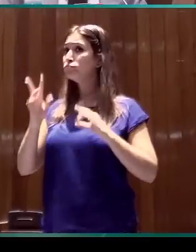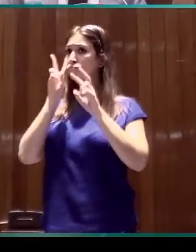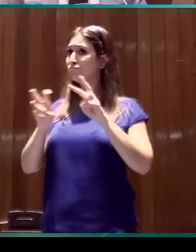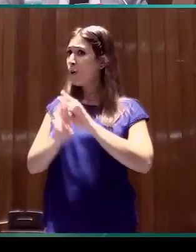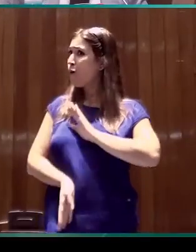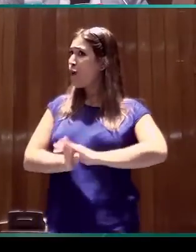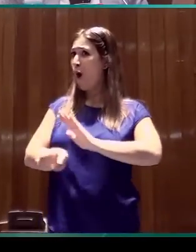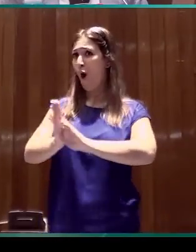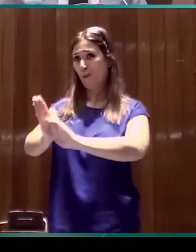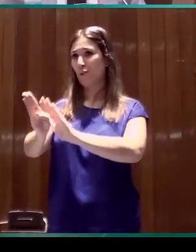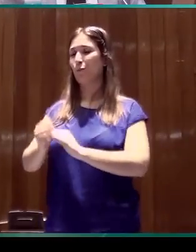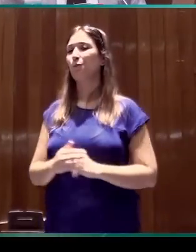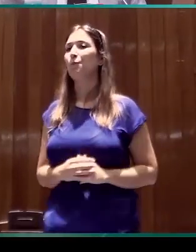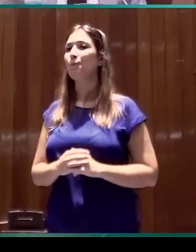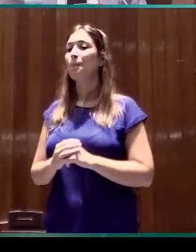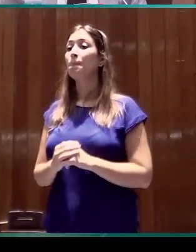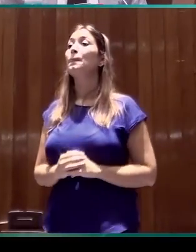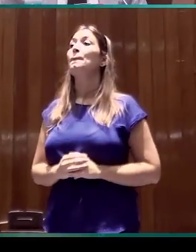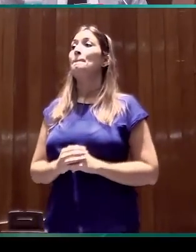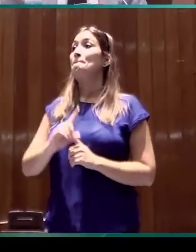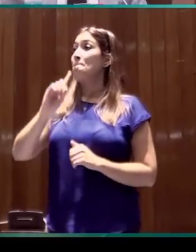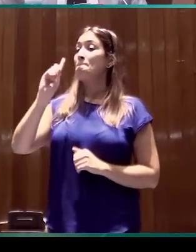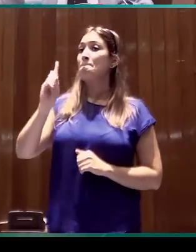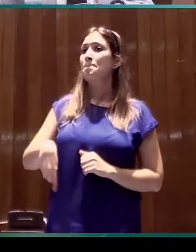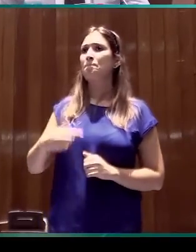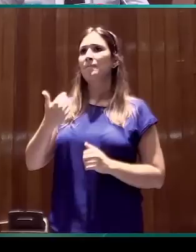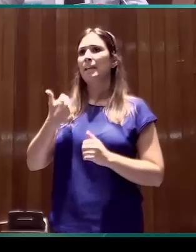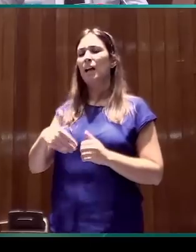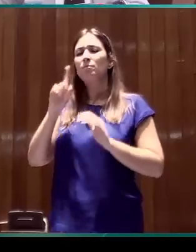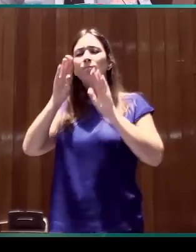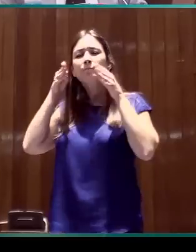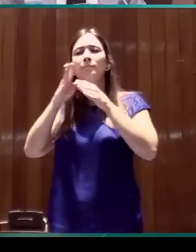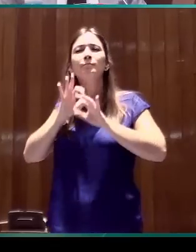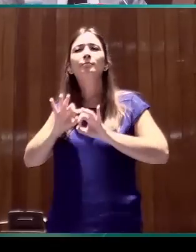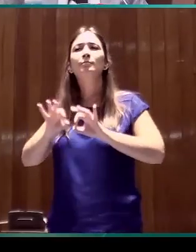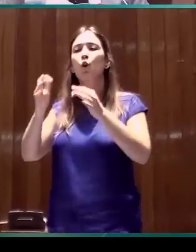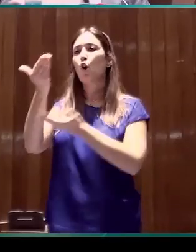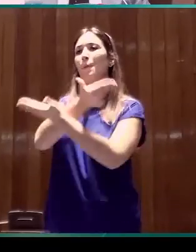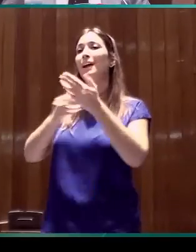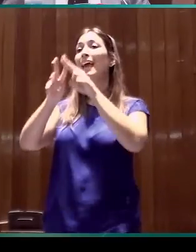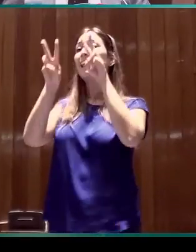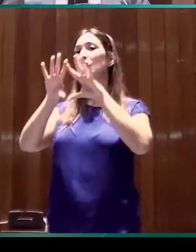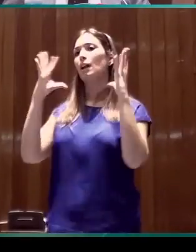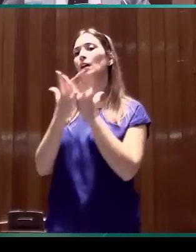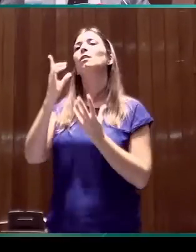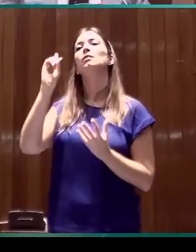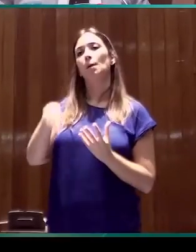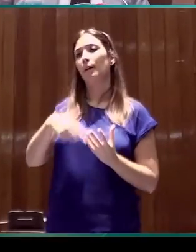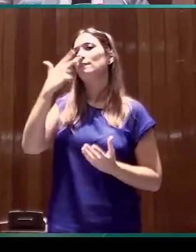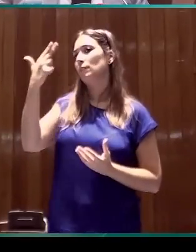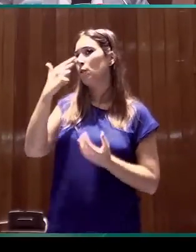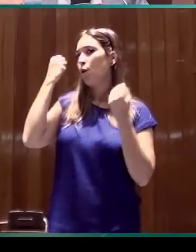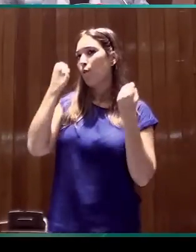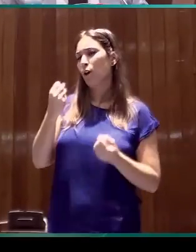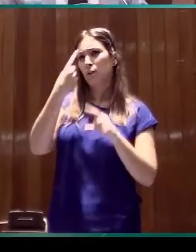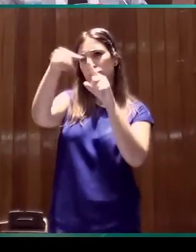en ese otro dominio. Y, por otro lado, también hemos puesto un énfasis particular en la cooperación internacional en